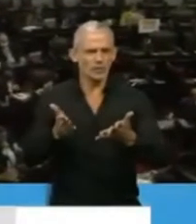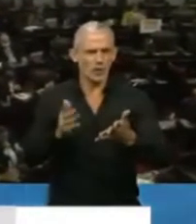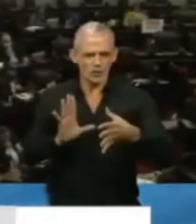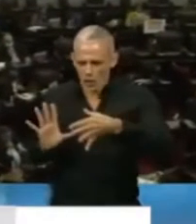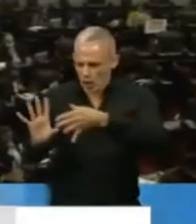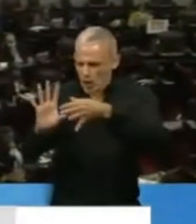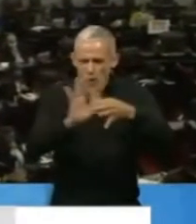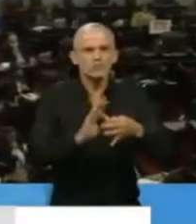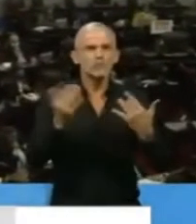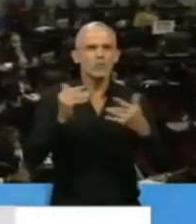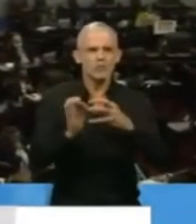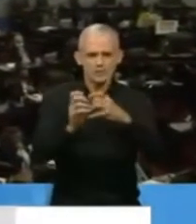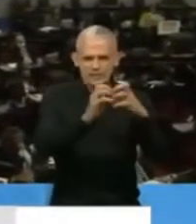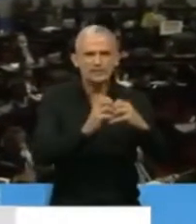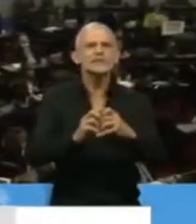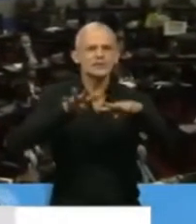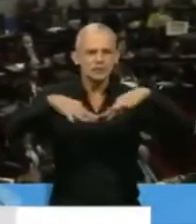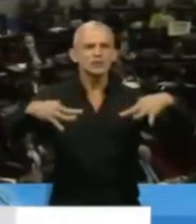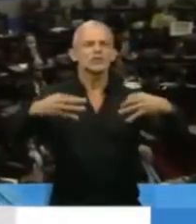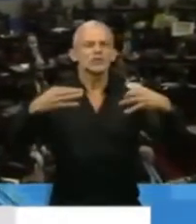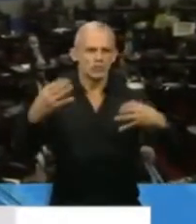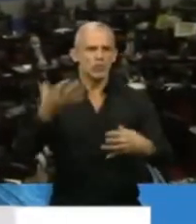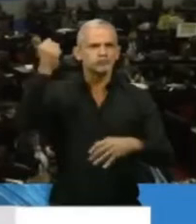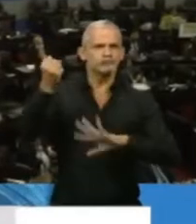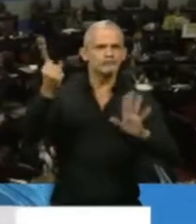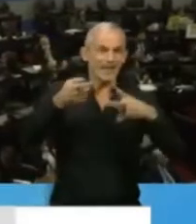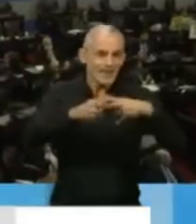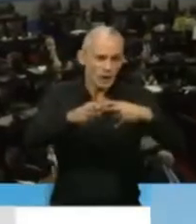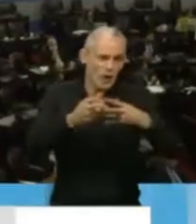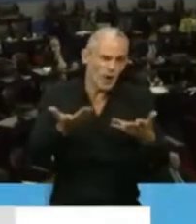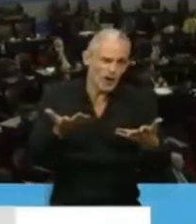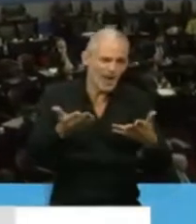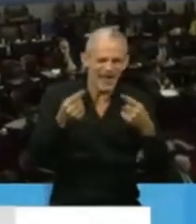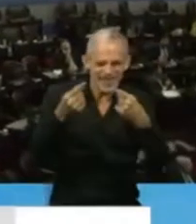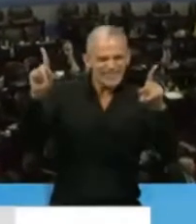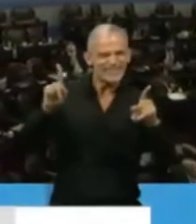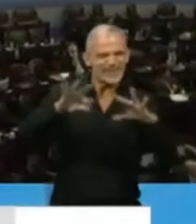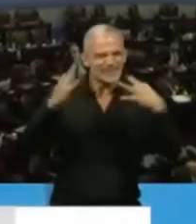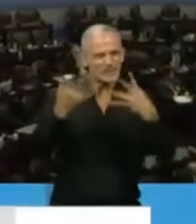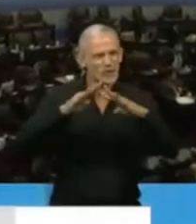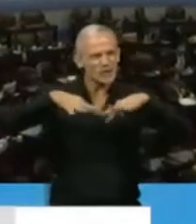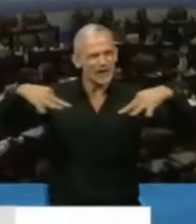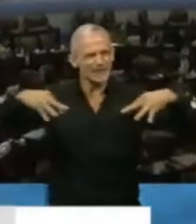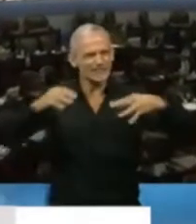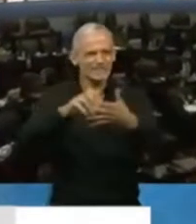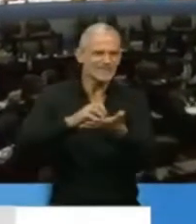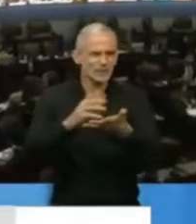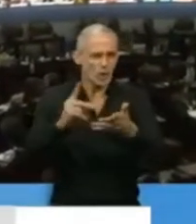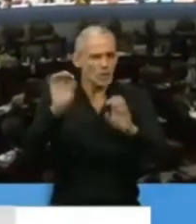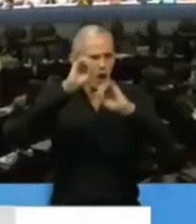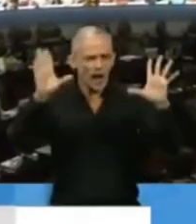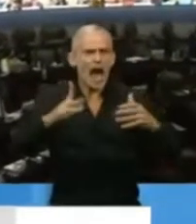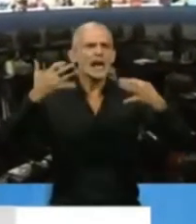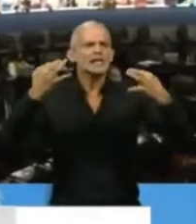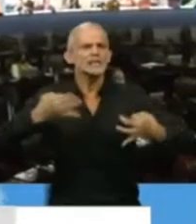todas esta sesión, una sesión tecnológica distinta, histórica, transparente y